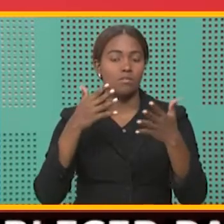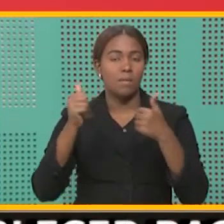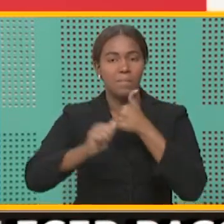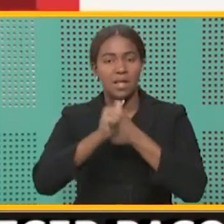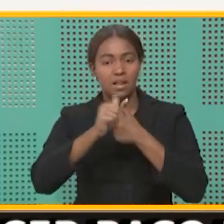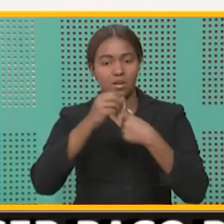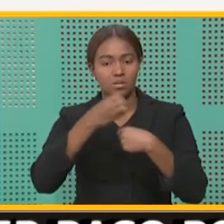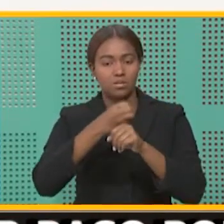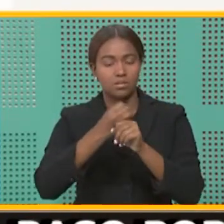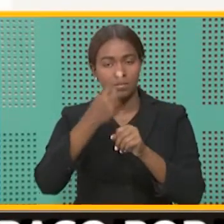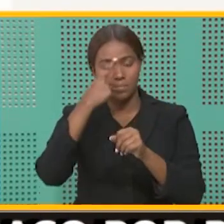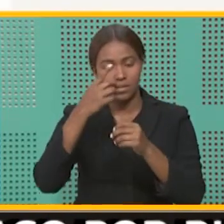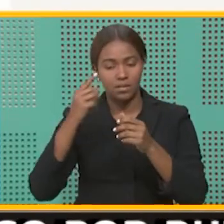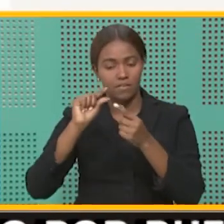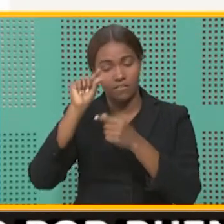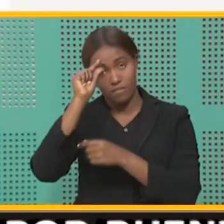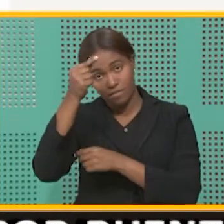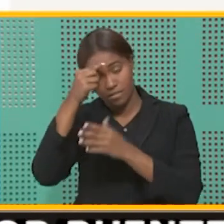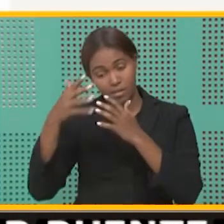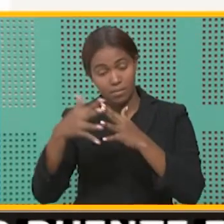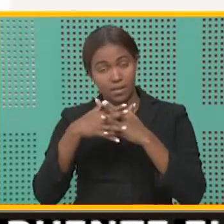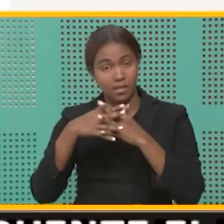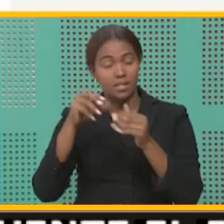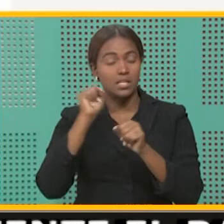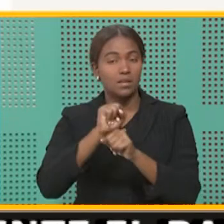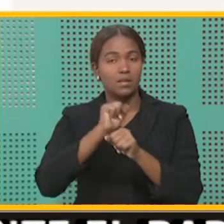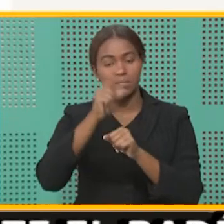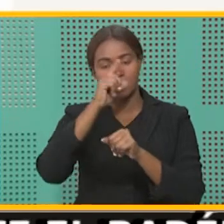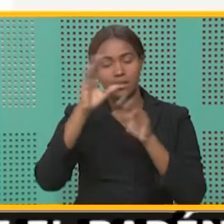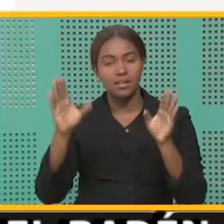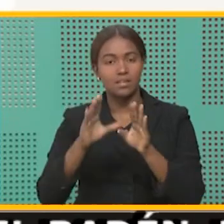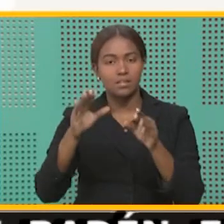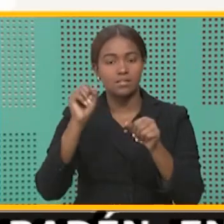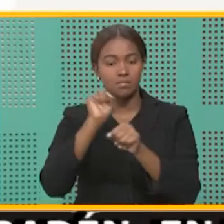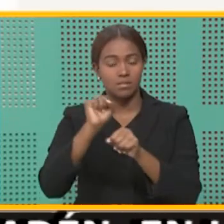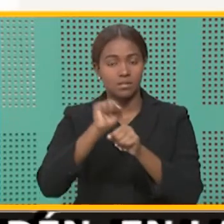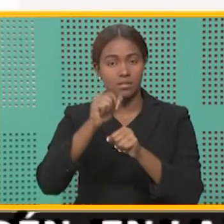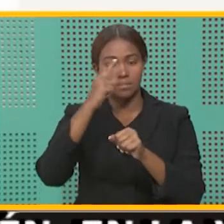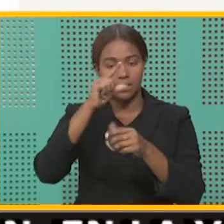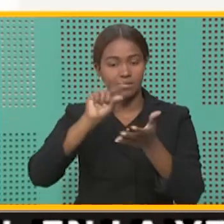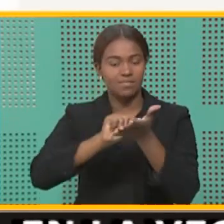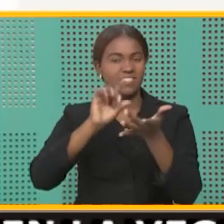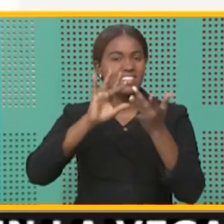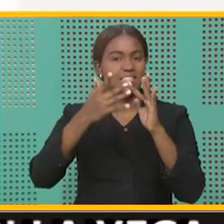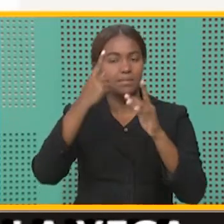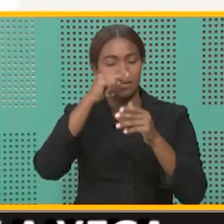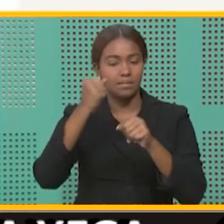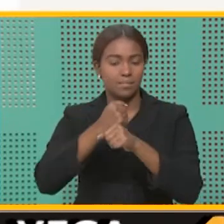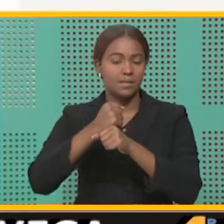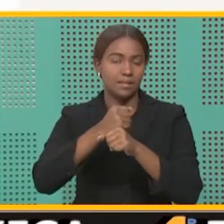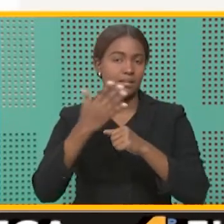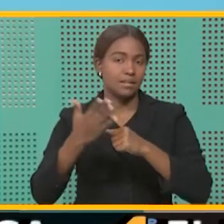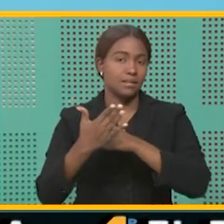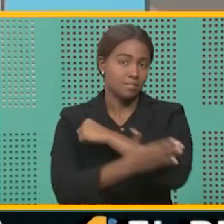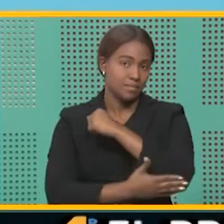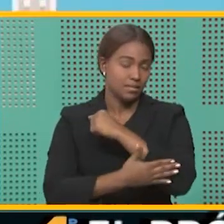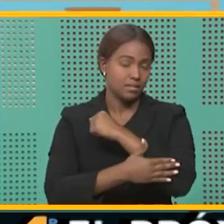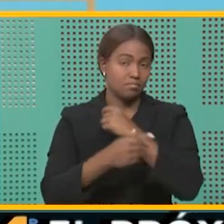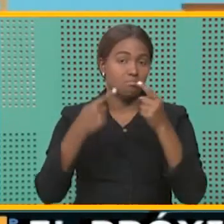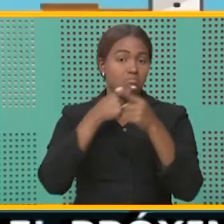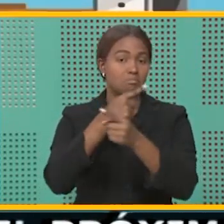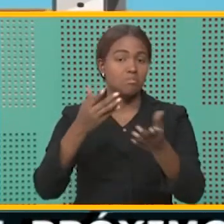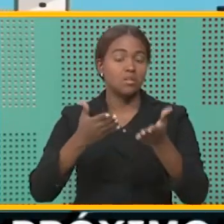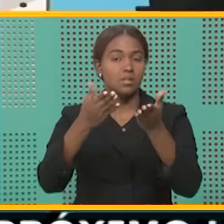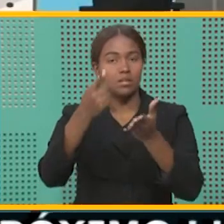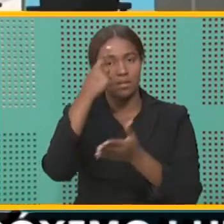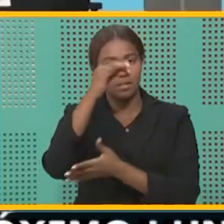de la Organización de los Estados Americanos trabajan para desarrollar un marco nacional de ciberseguridad para el país. El anuncio fue realizado por